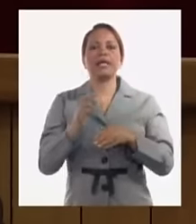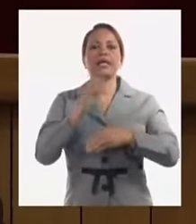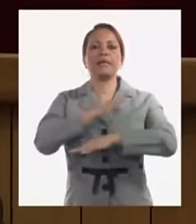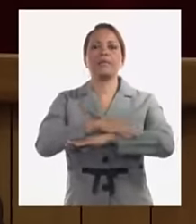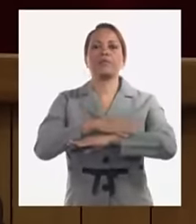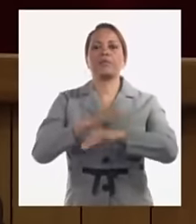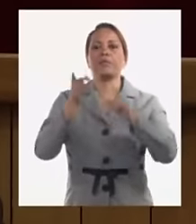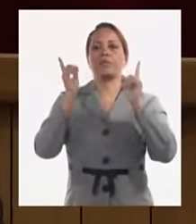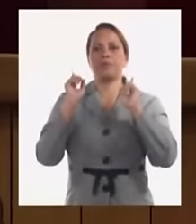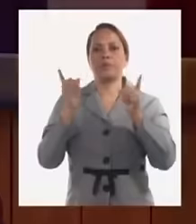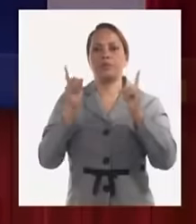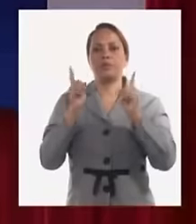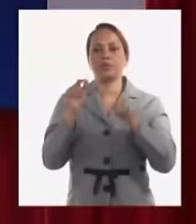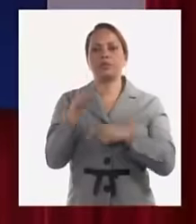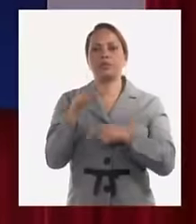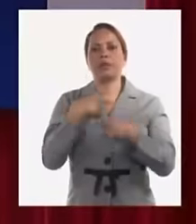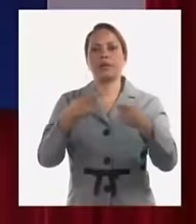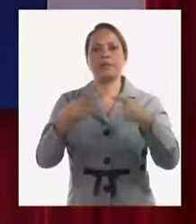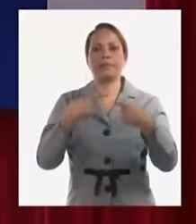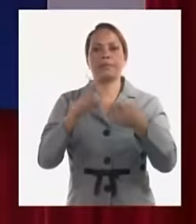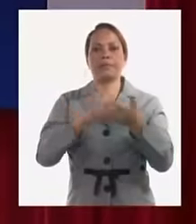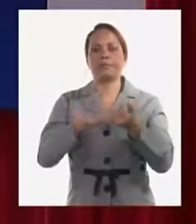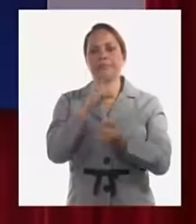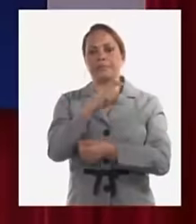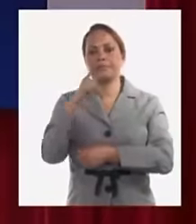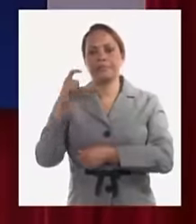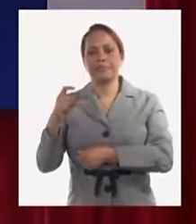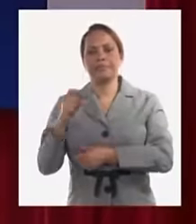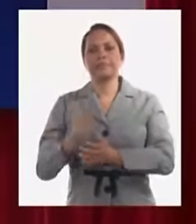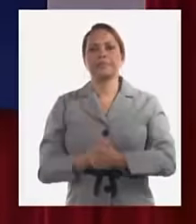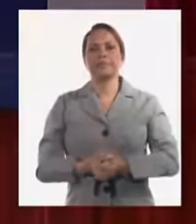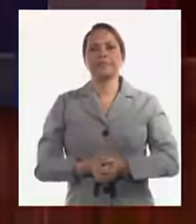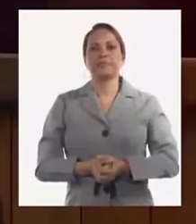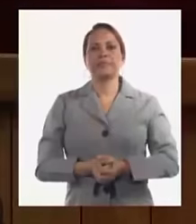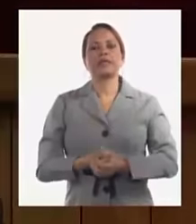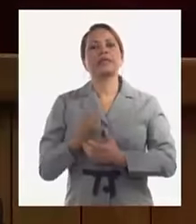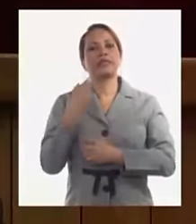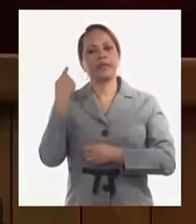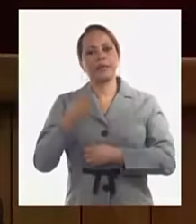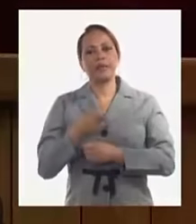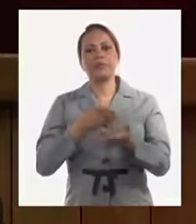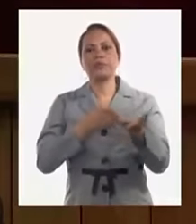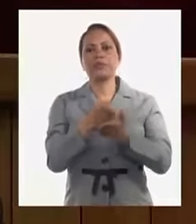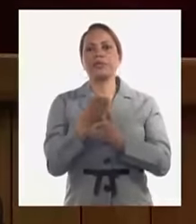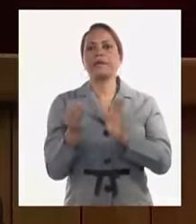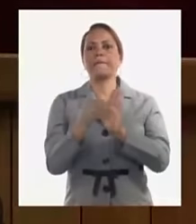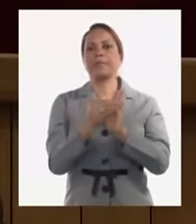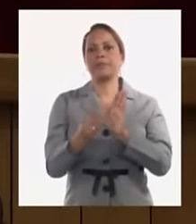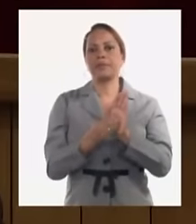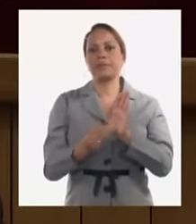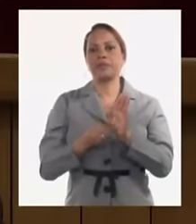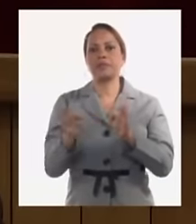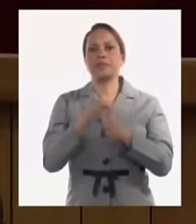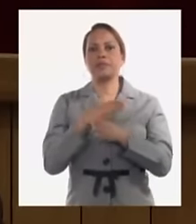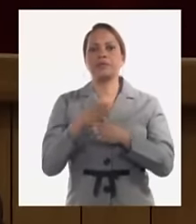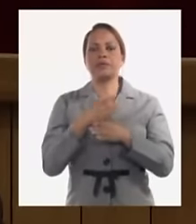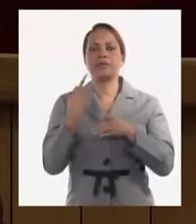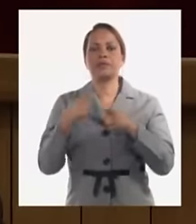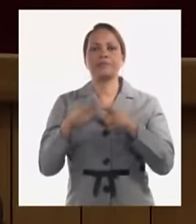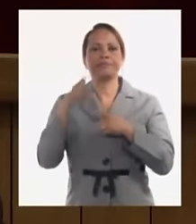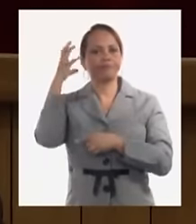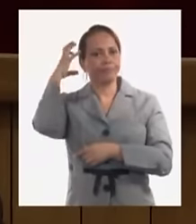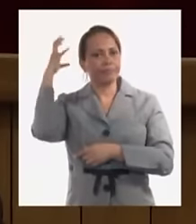y en el pleno del comité central tenemos que seguir implementando los diferentes pilares del gobierno